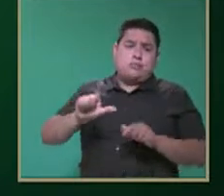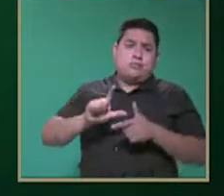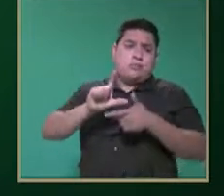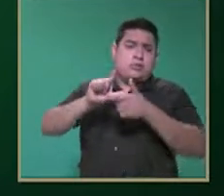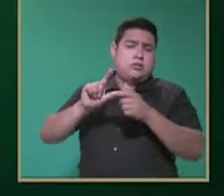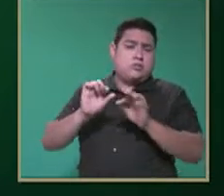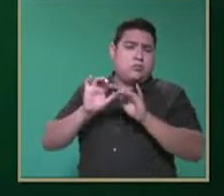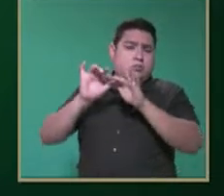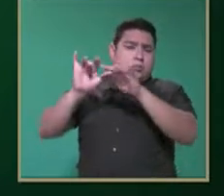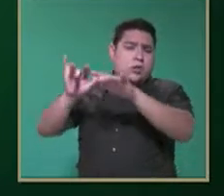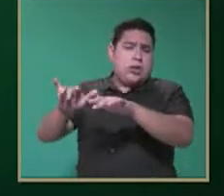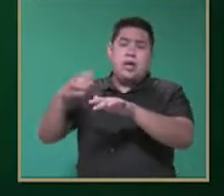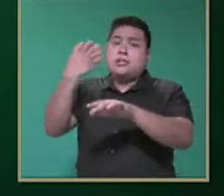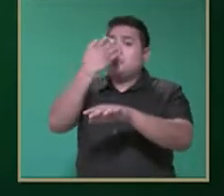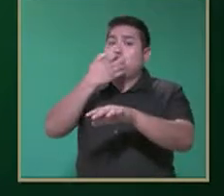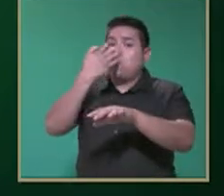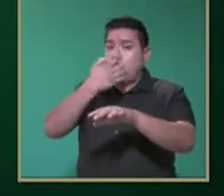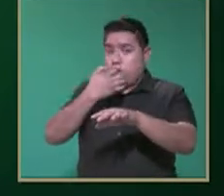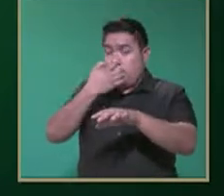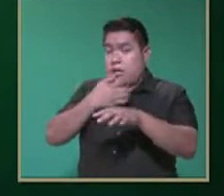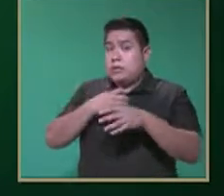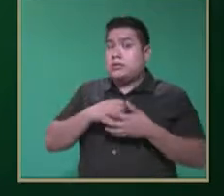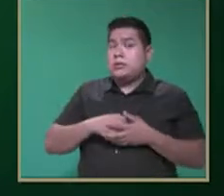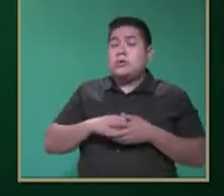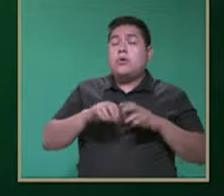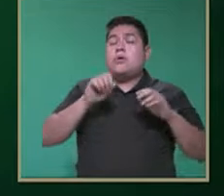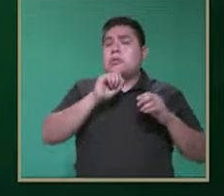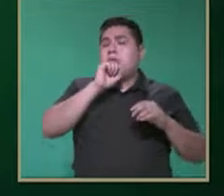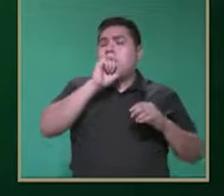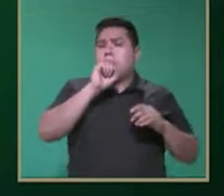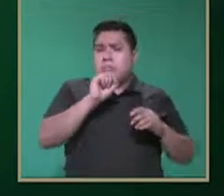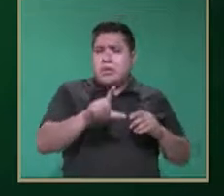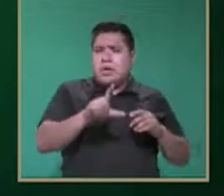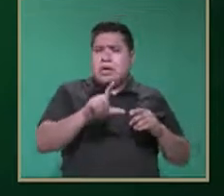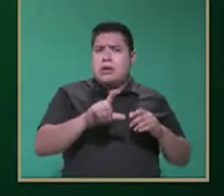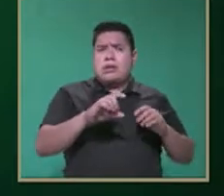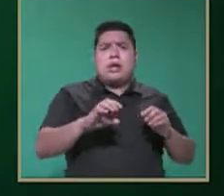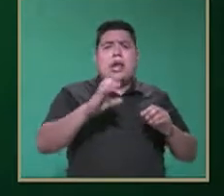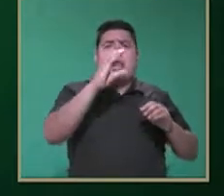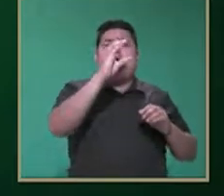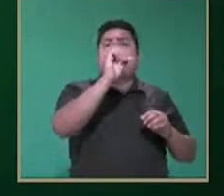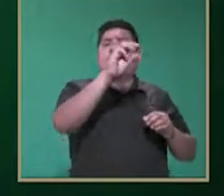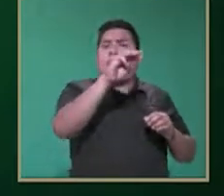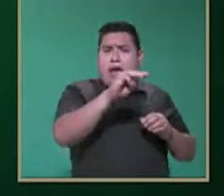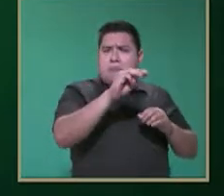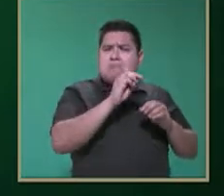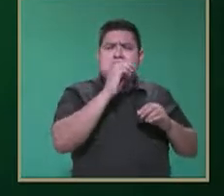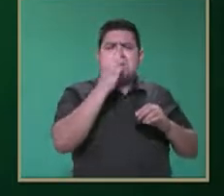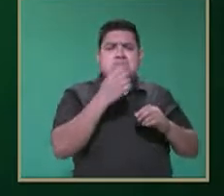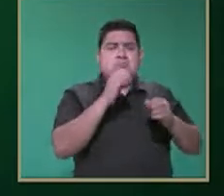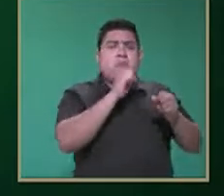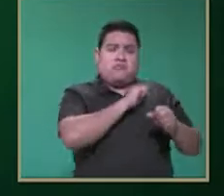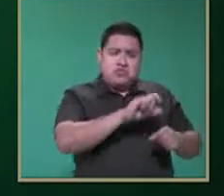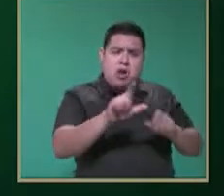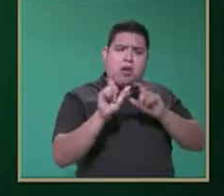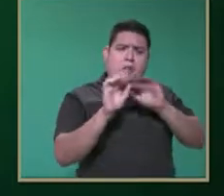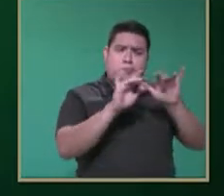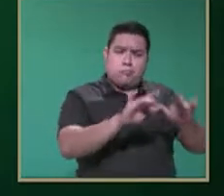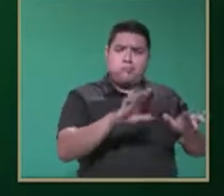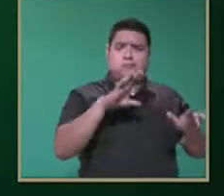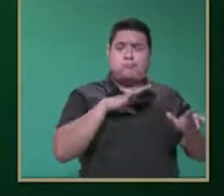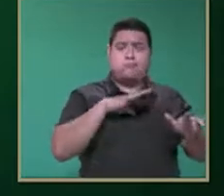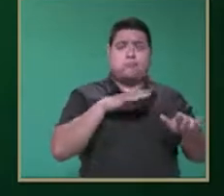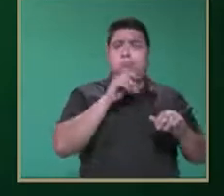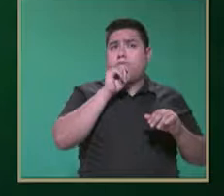escuelas regulares o también en las escuelas de educación especial. Asimismo, es